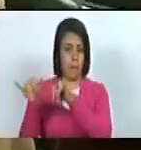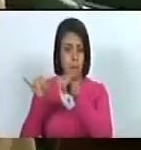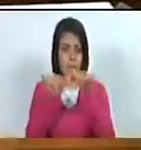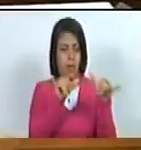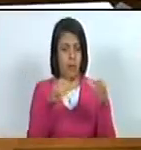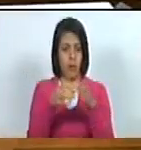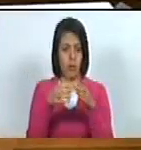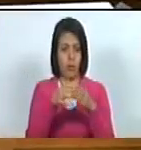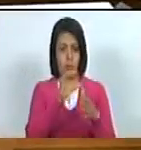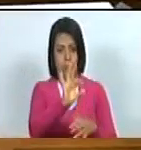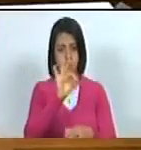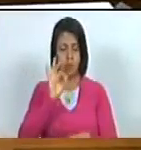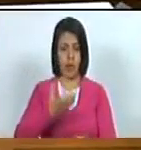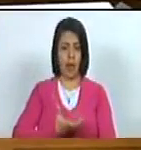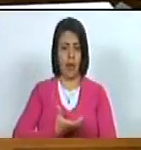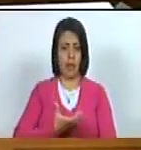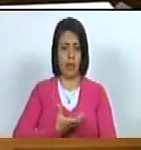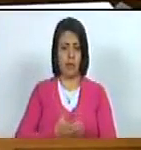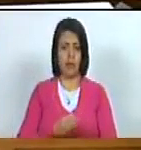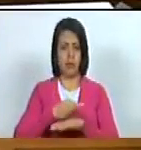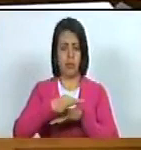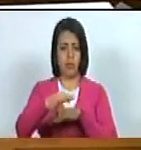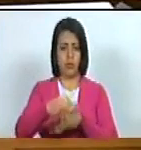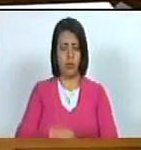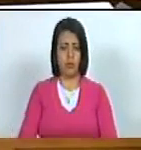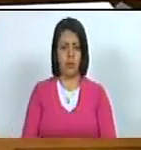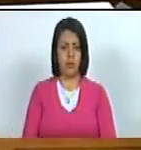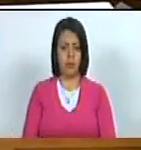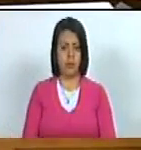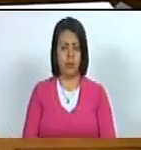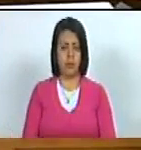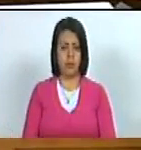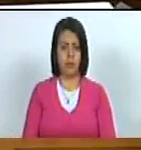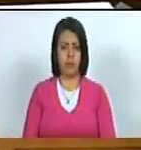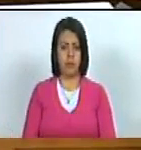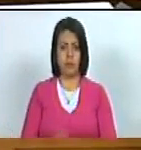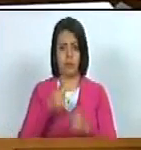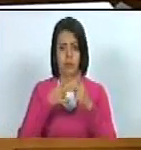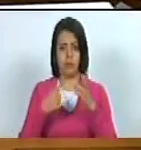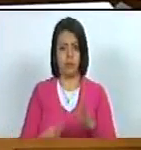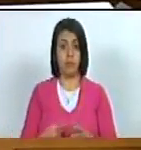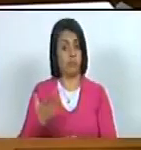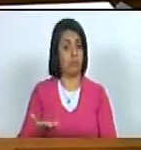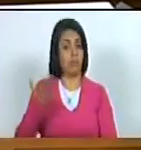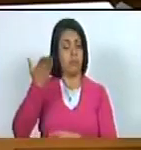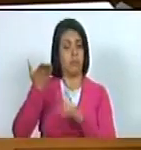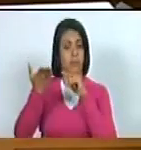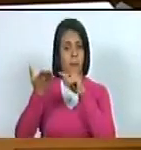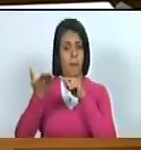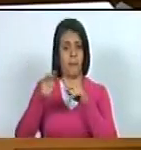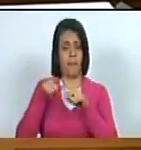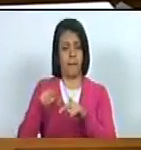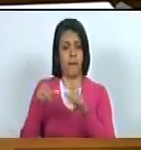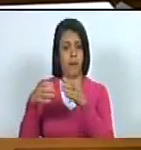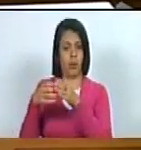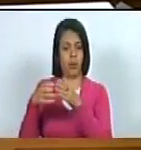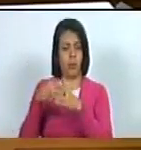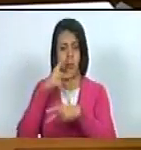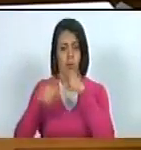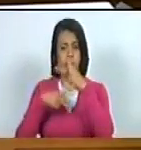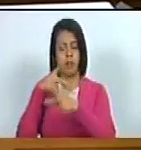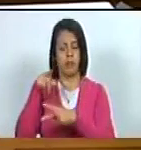tolda que lo eligió como alcalde de ese municipio cosa que además enaltece a esa bancada